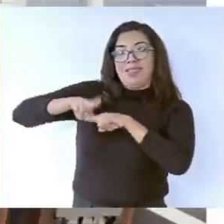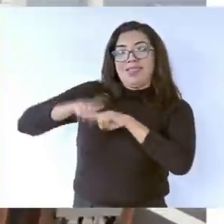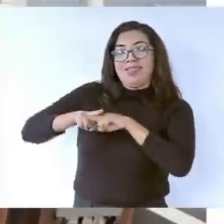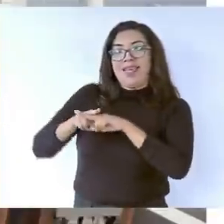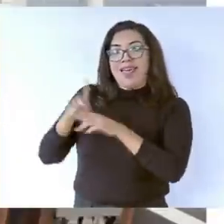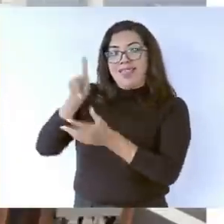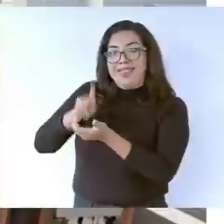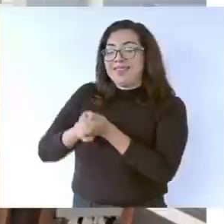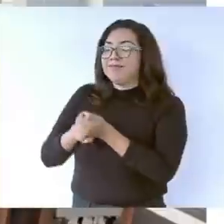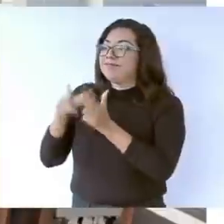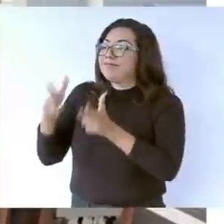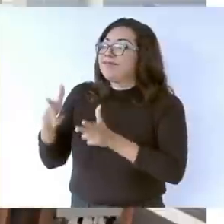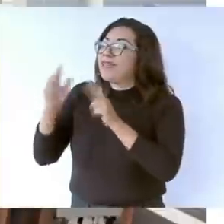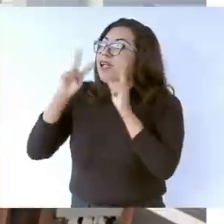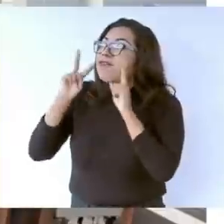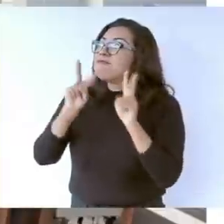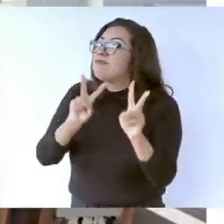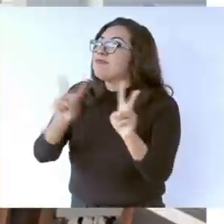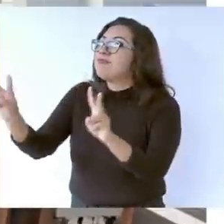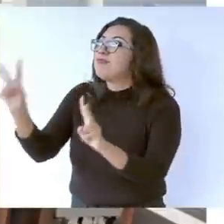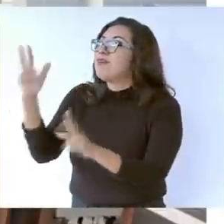del verde infinito de sus selvas.